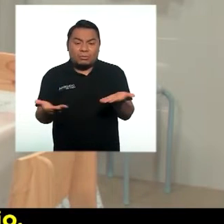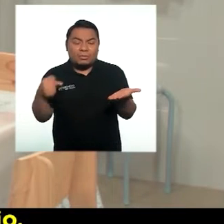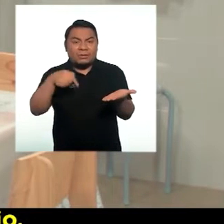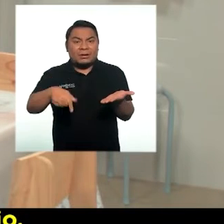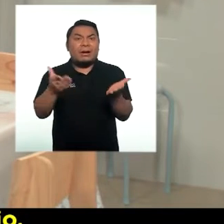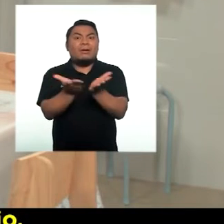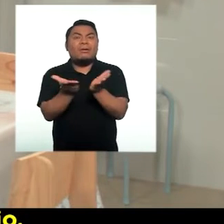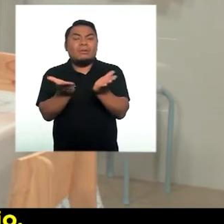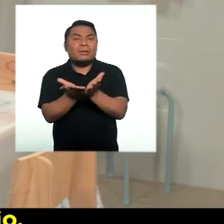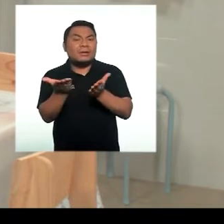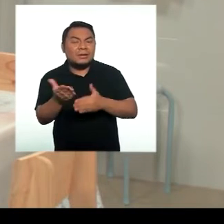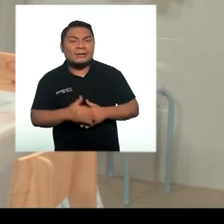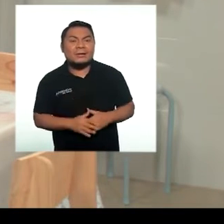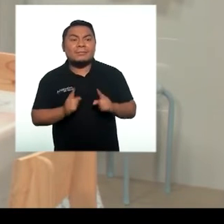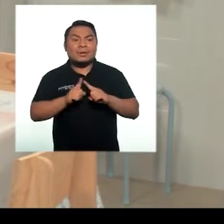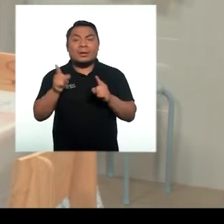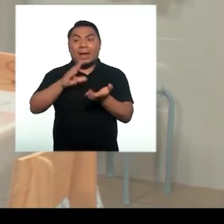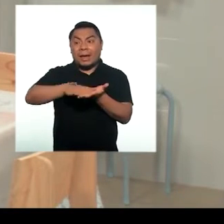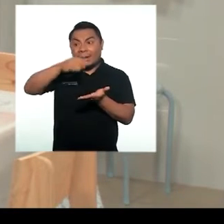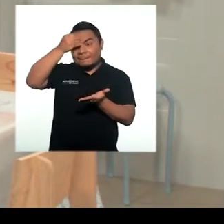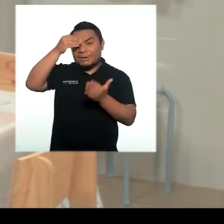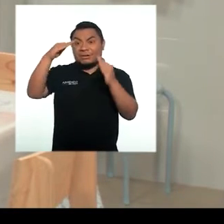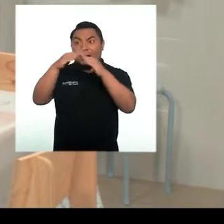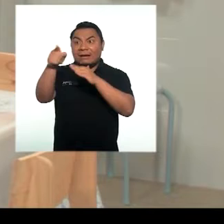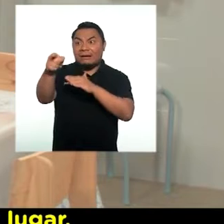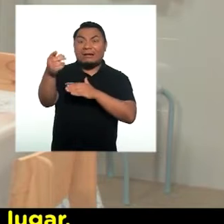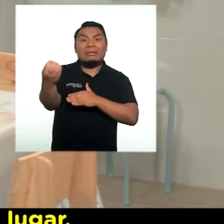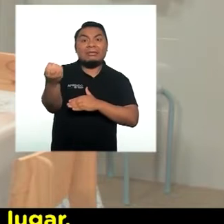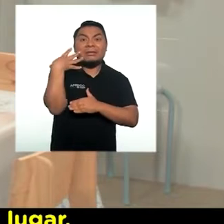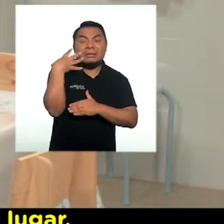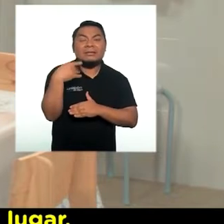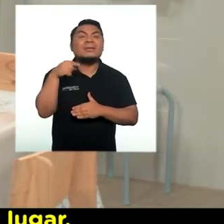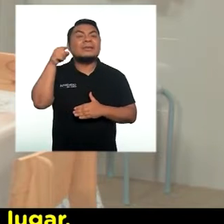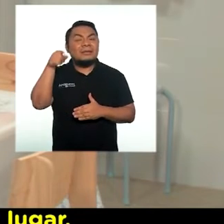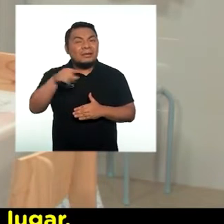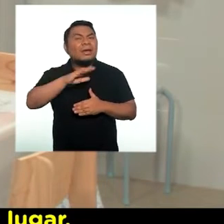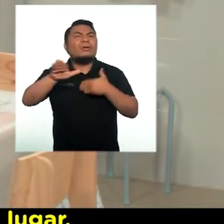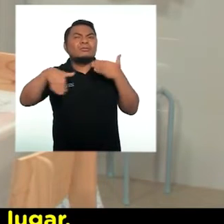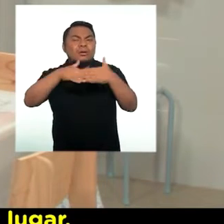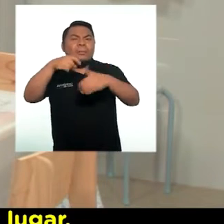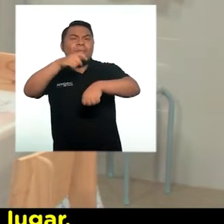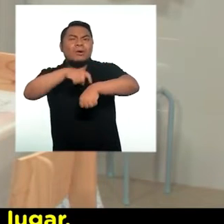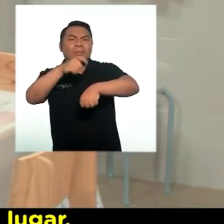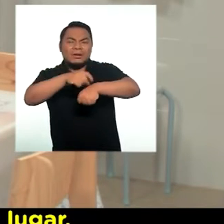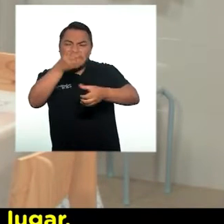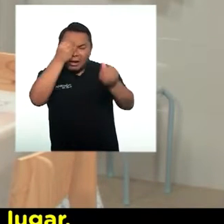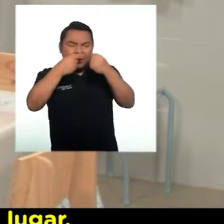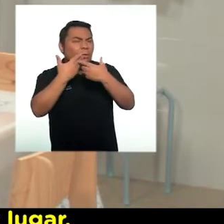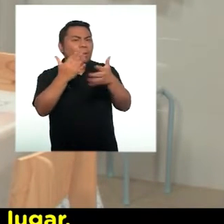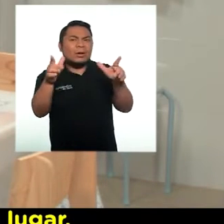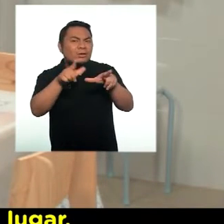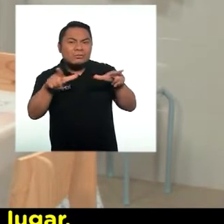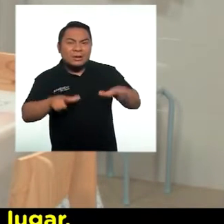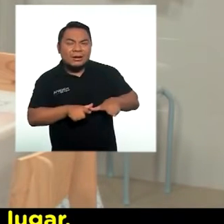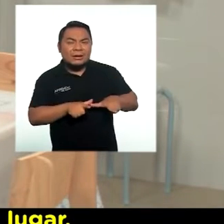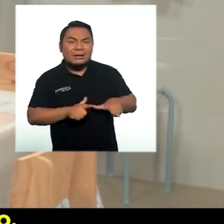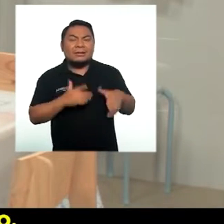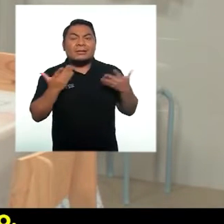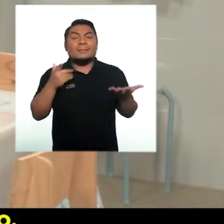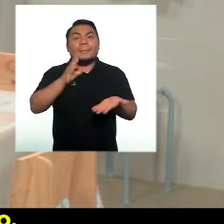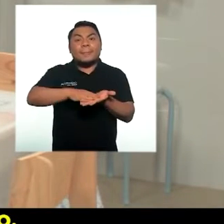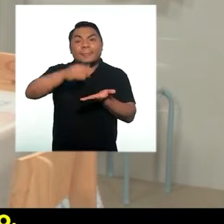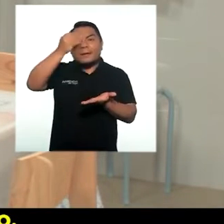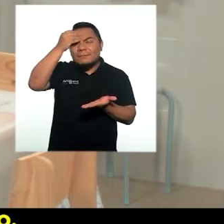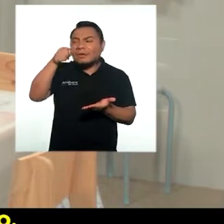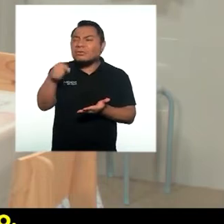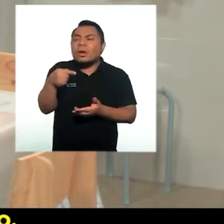materiales que en el colegio. Pero en Aprendo en Casa dicen que aprendemos en todo momento y en todo lugar. O sea que